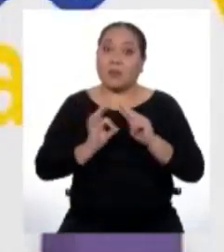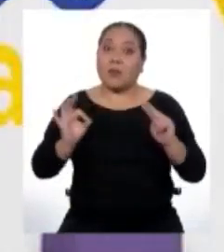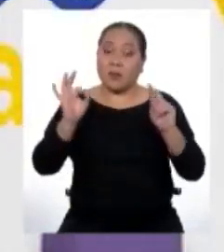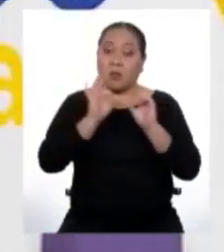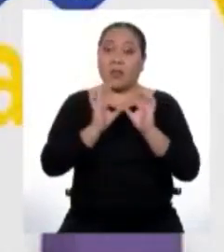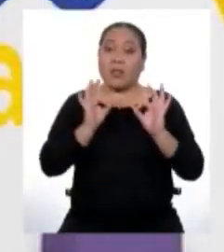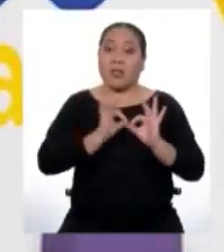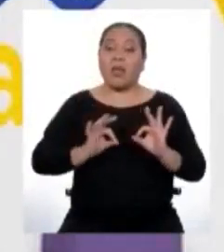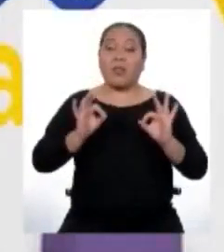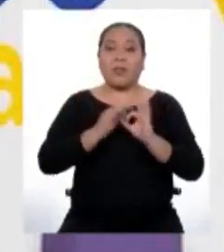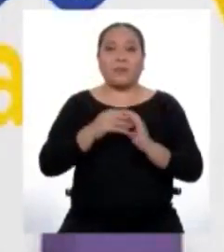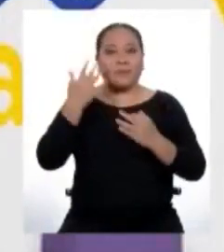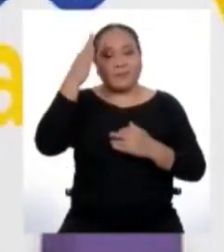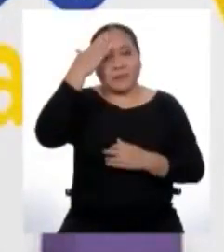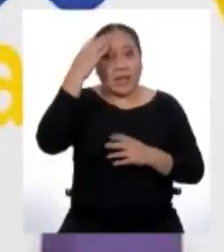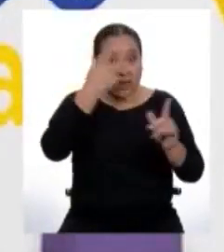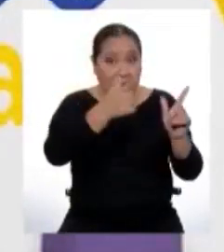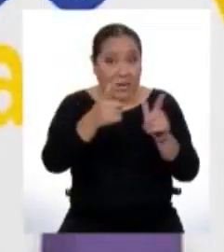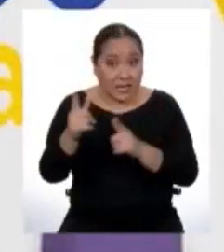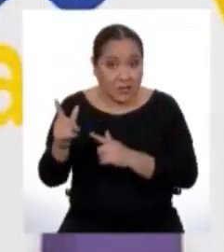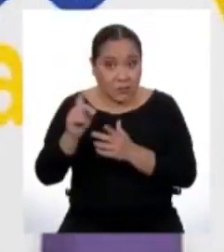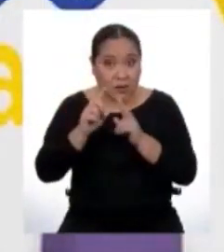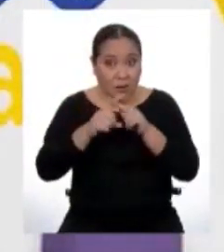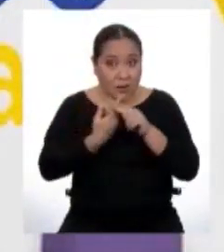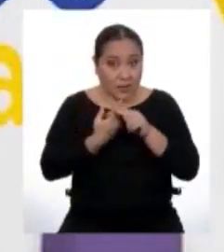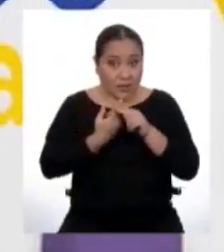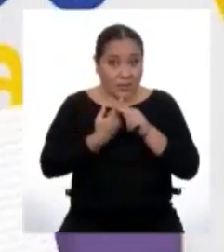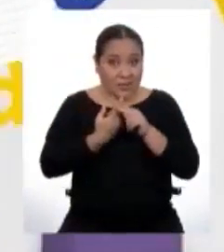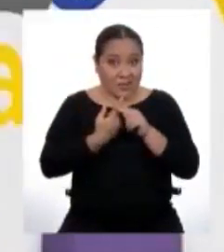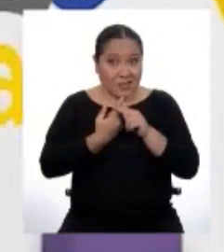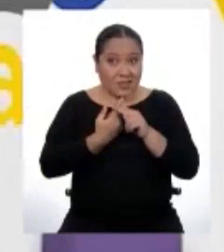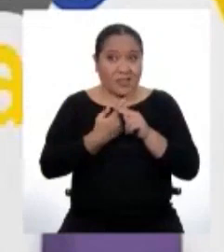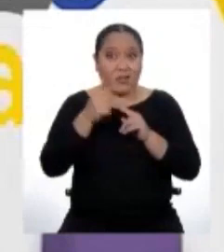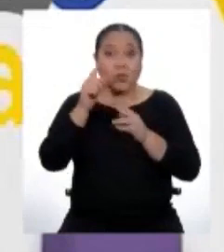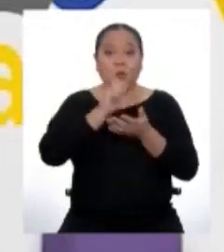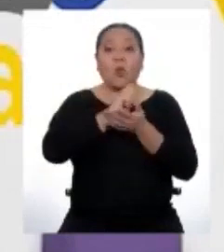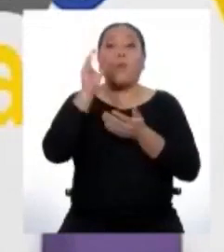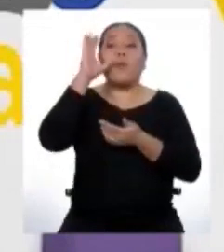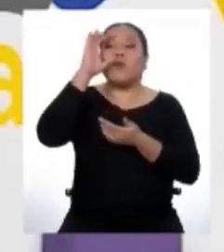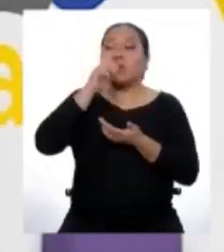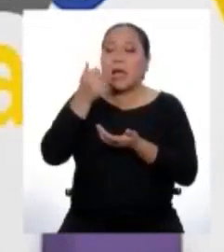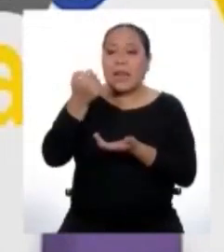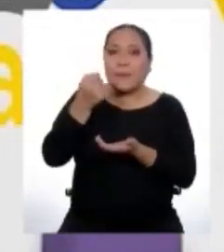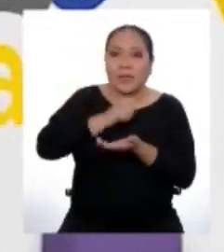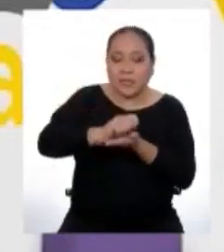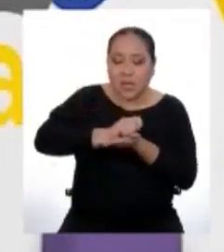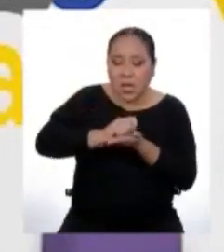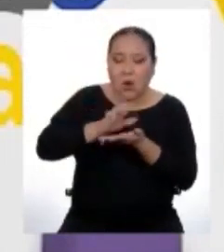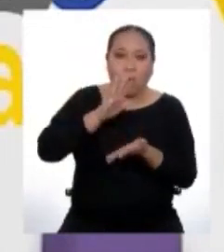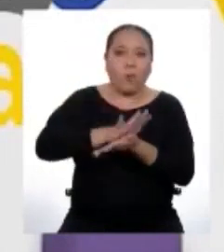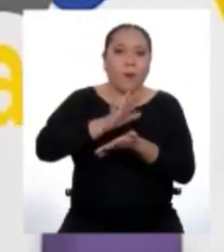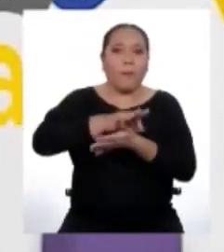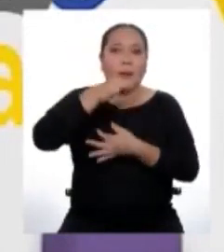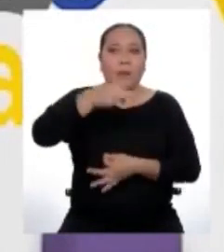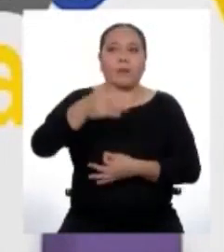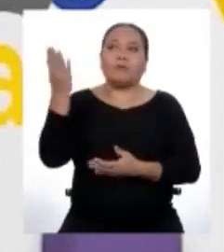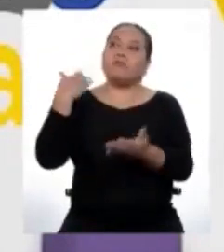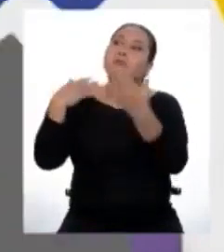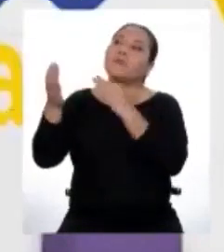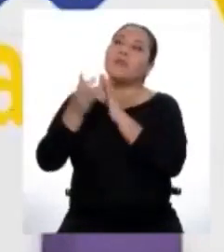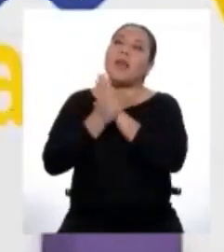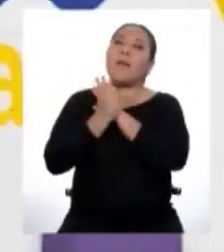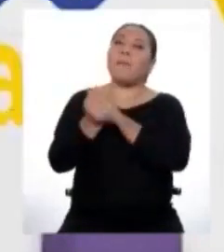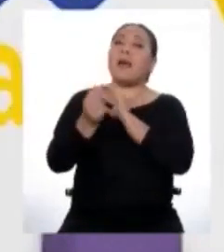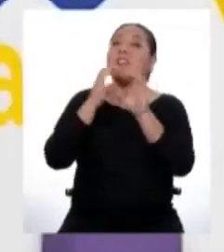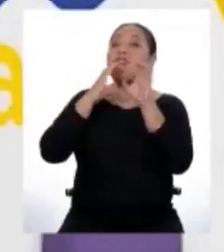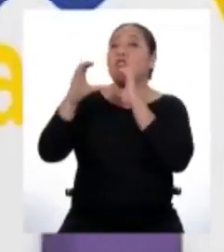Ahora sí, ¿ya estamos listas y listos para comenzar? Mientras se consiguen un lapicero y un papel para anotar, voy a llamar a una experta en la